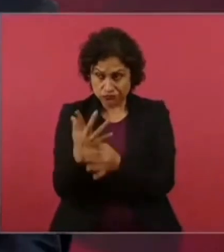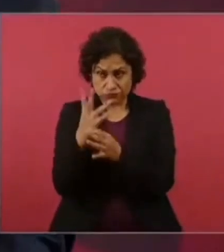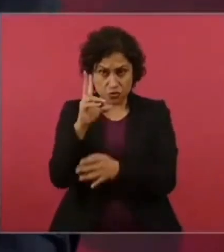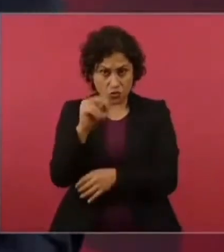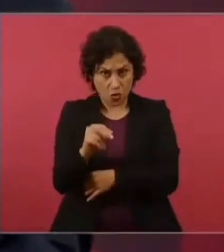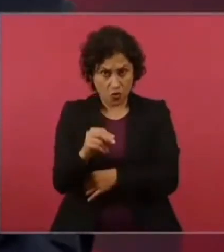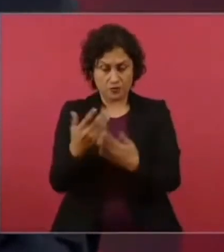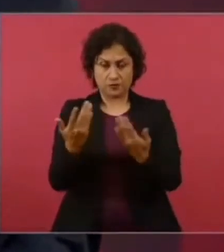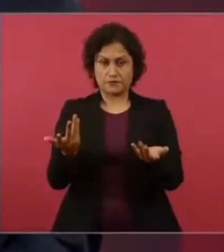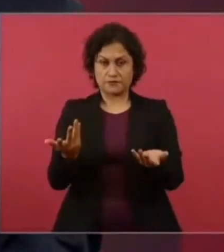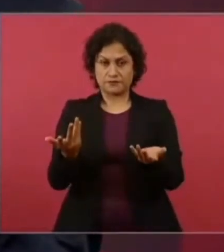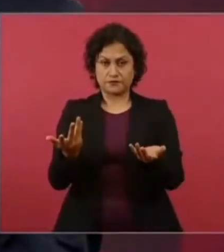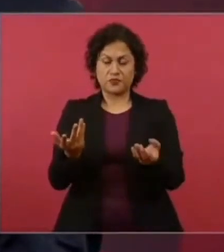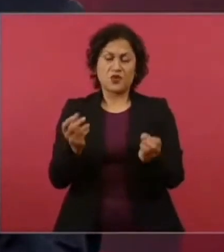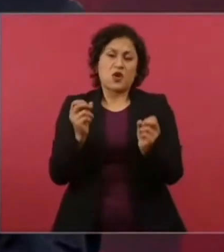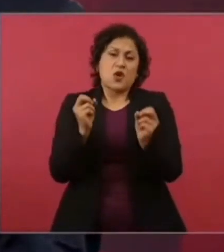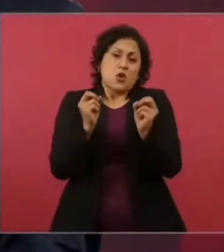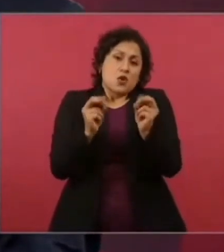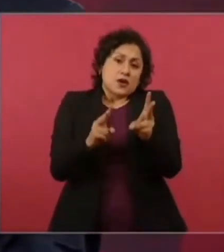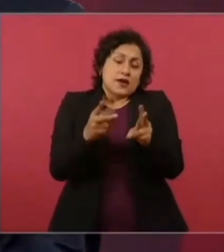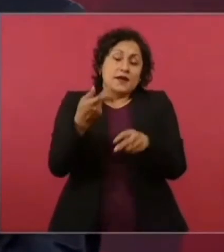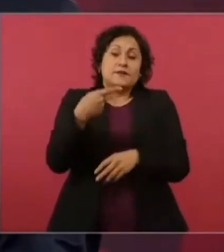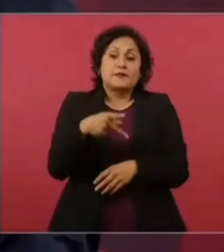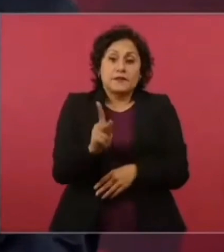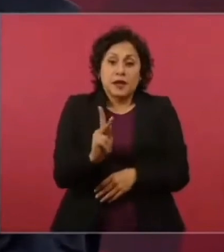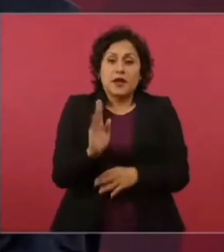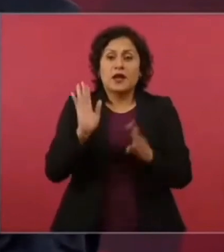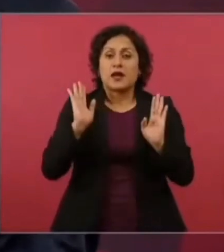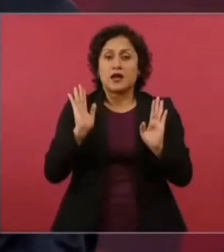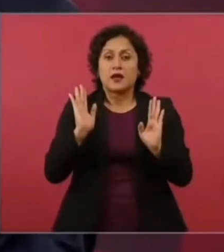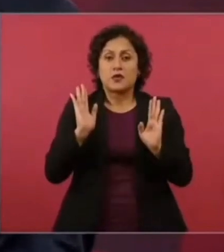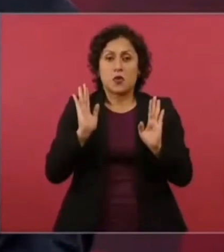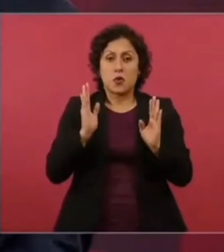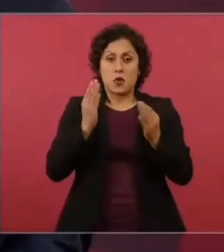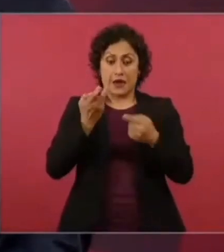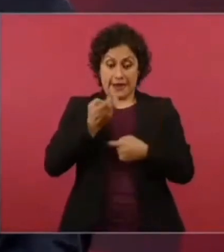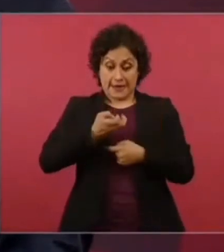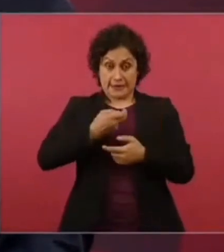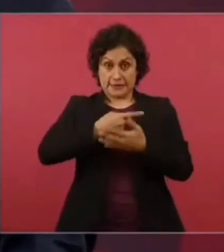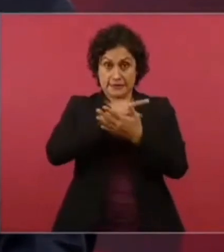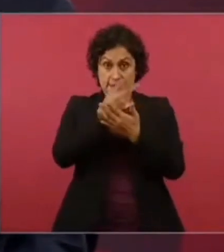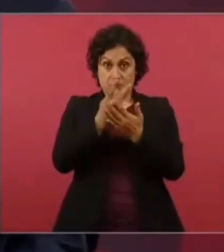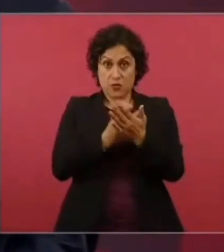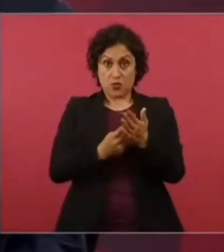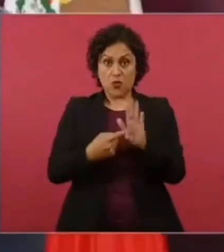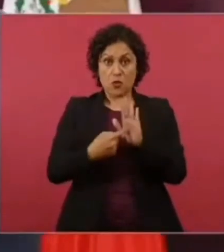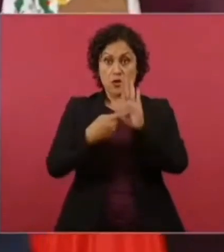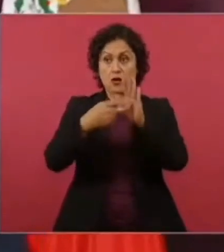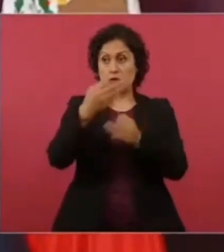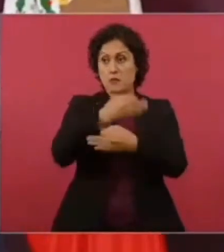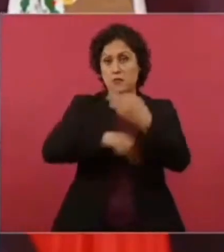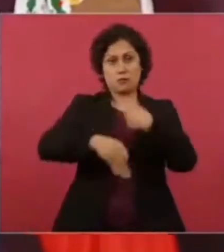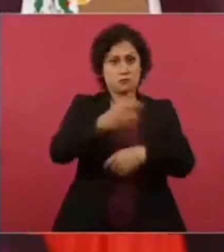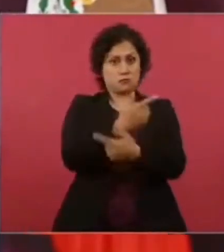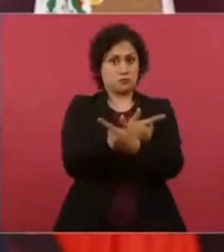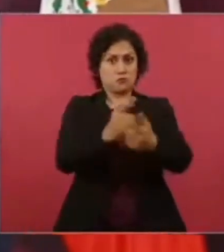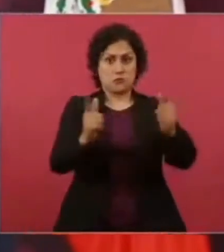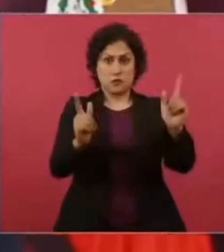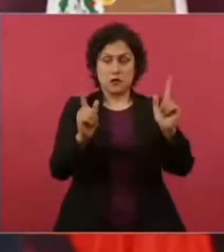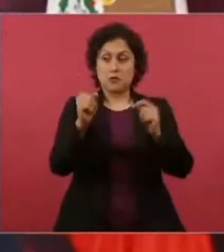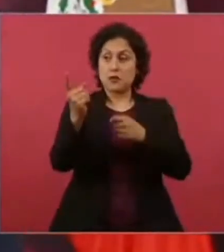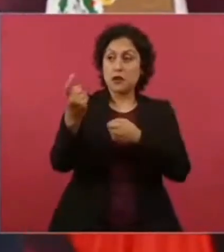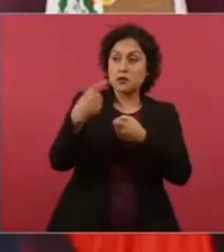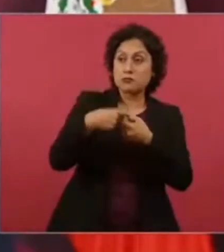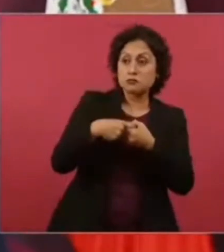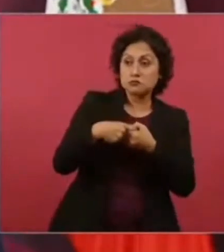No, está abierto a todos. El que no se adhiera,